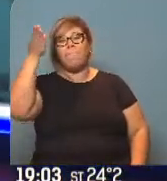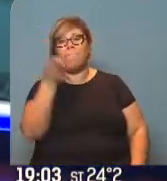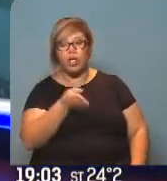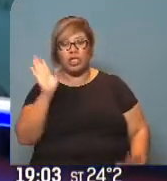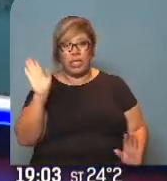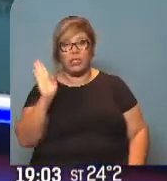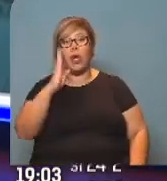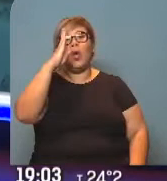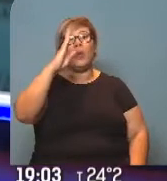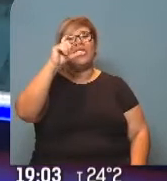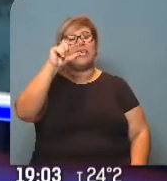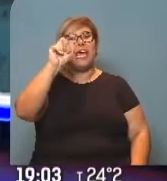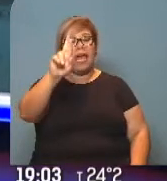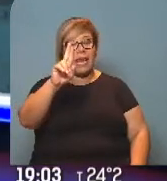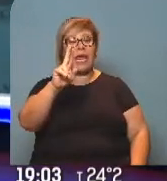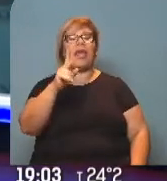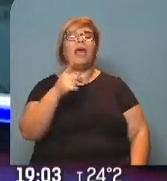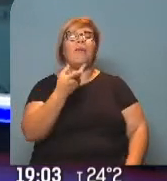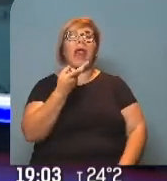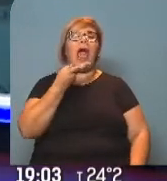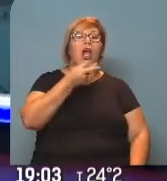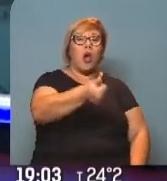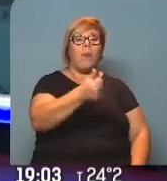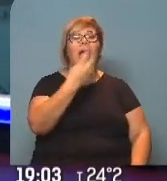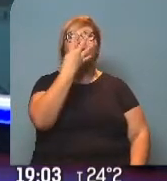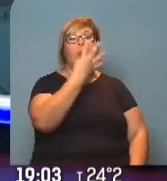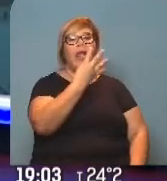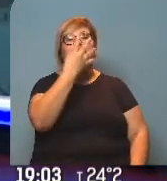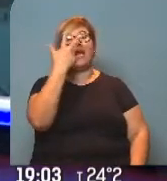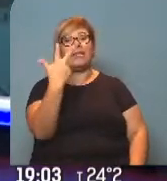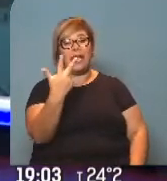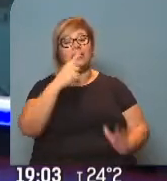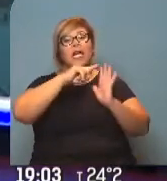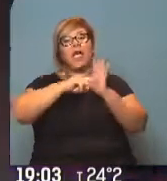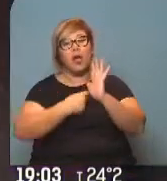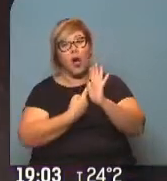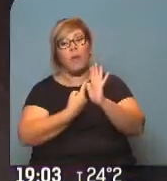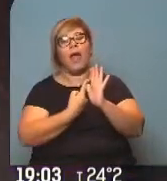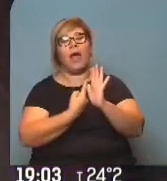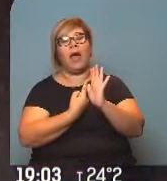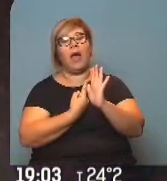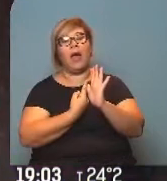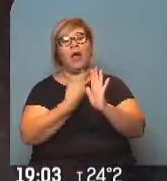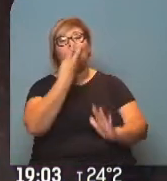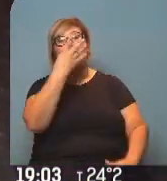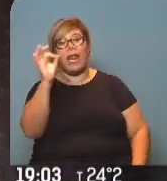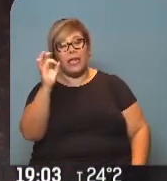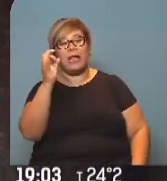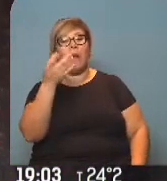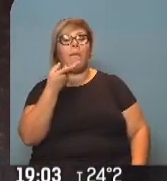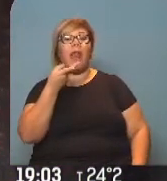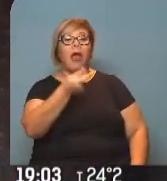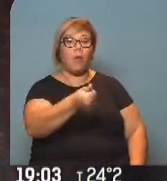a 43,50 para la venta. Quedó a 43,41 como resumen de todas las casas de cambio